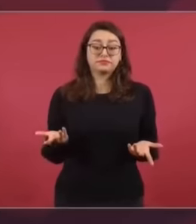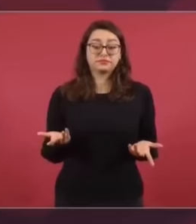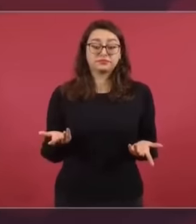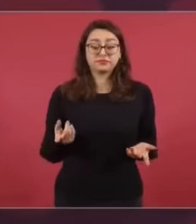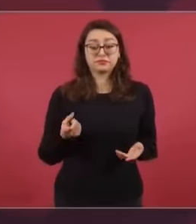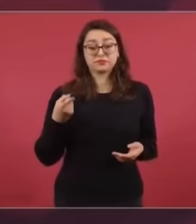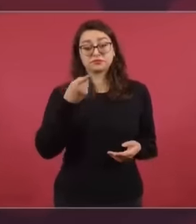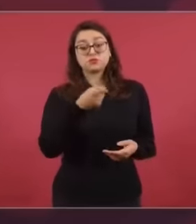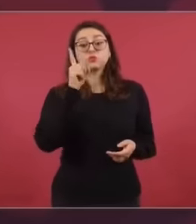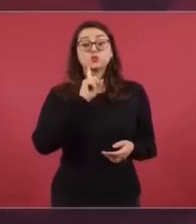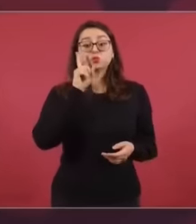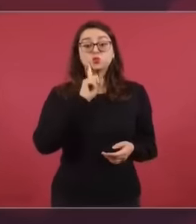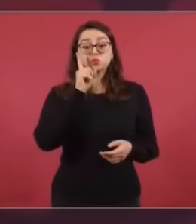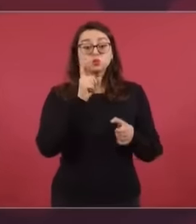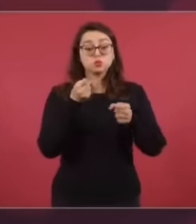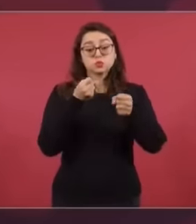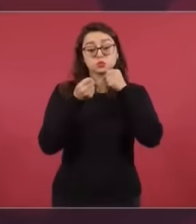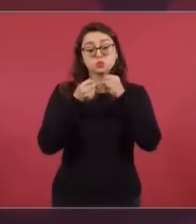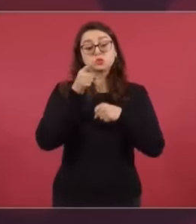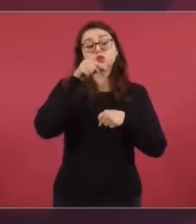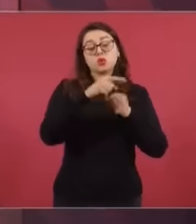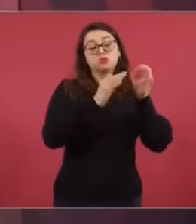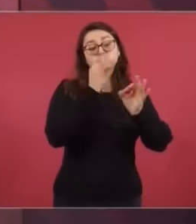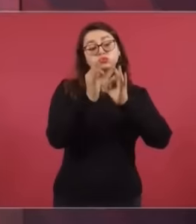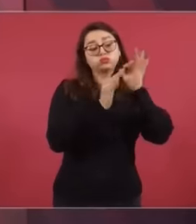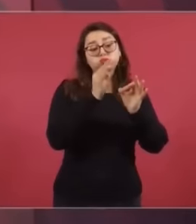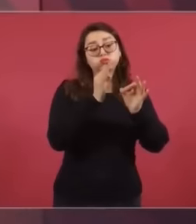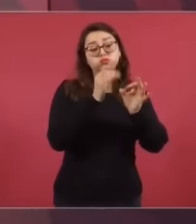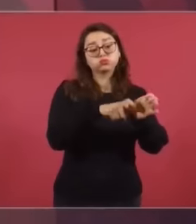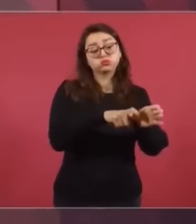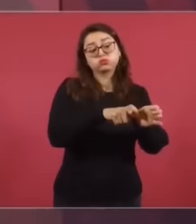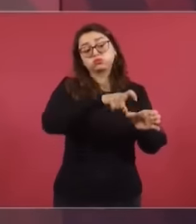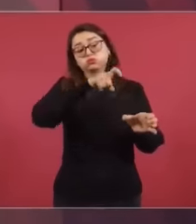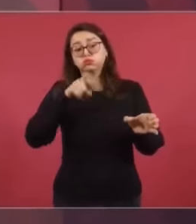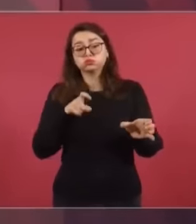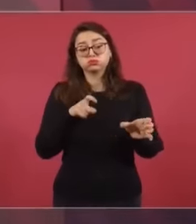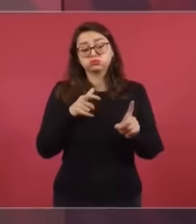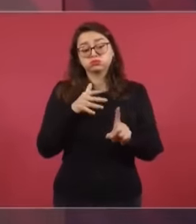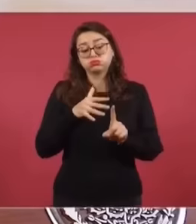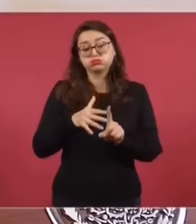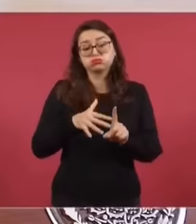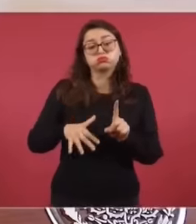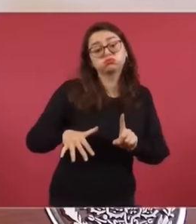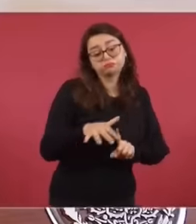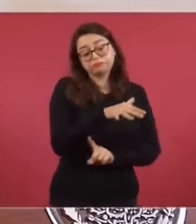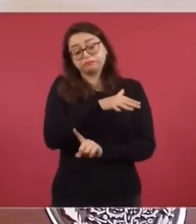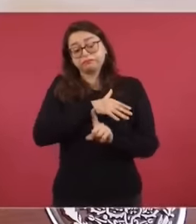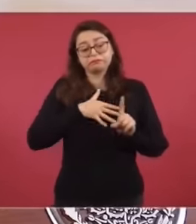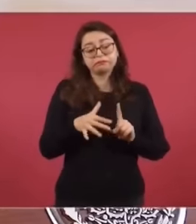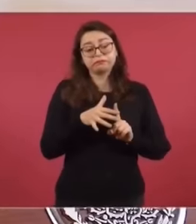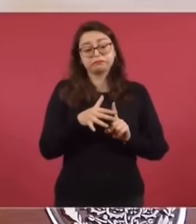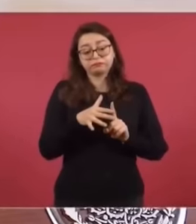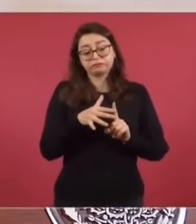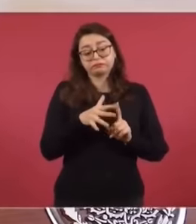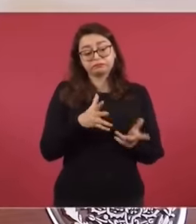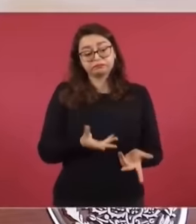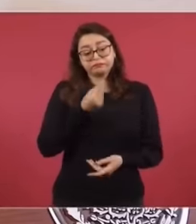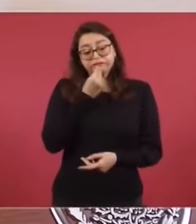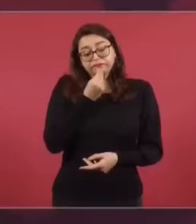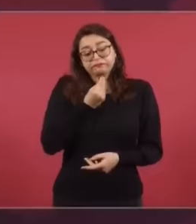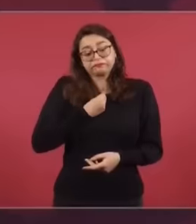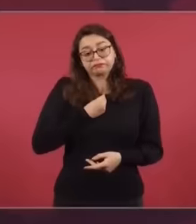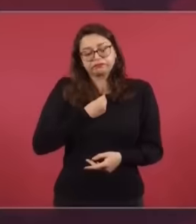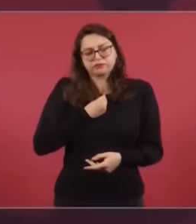periodista, por circunstancias. No, por las… ¿Por las circunstancias actuales? Dadas las circunstancias actuales.